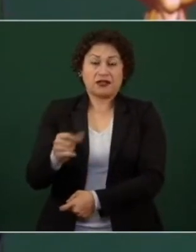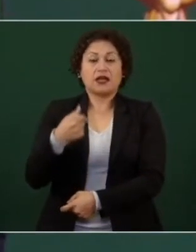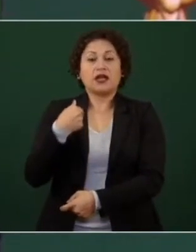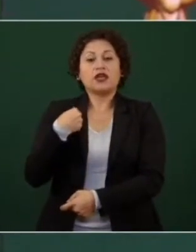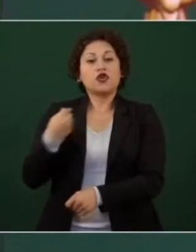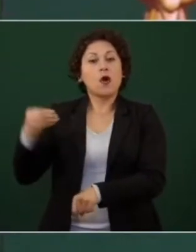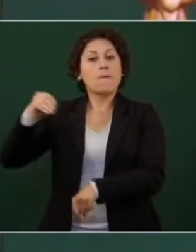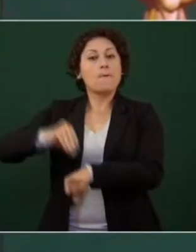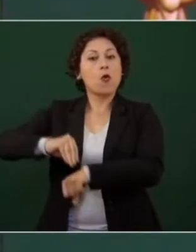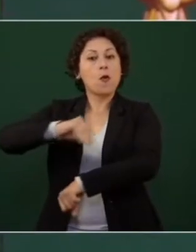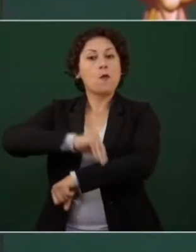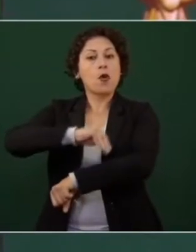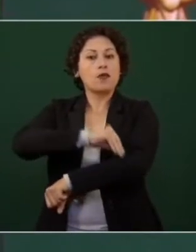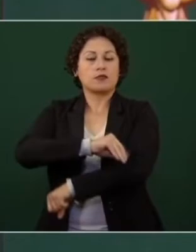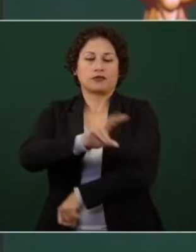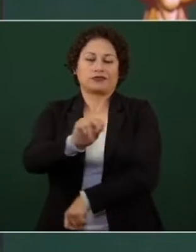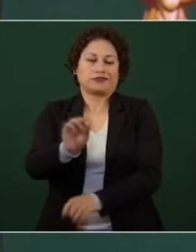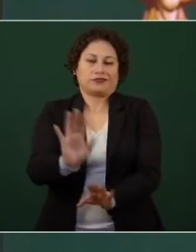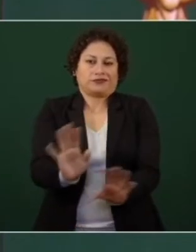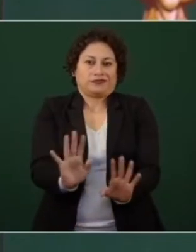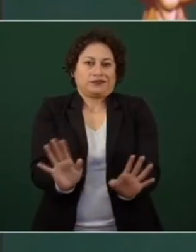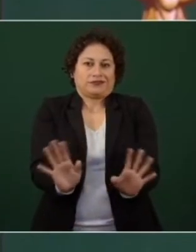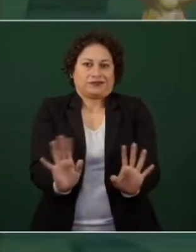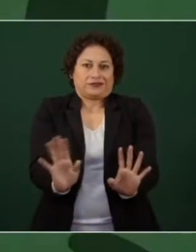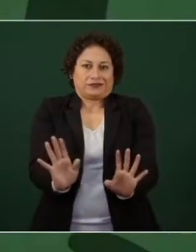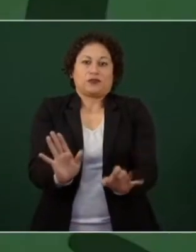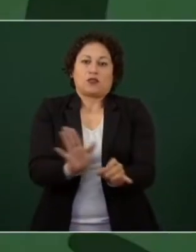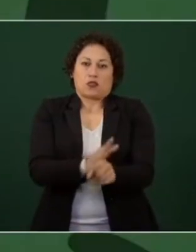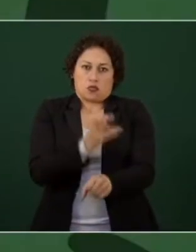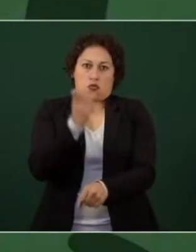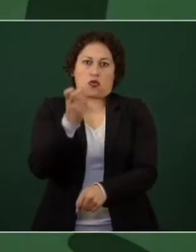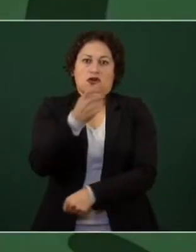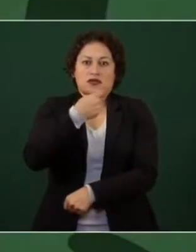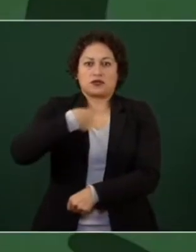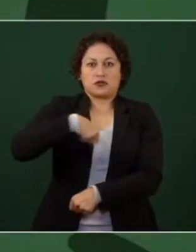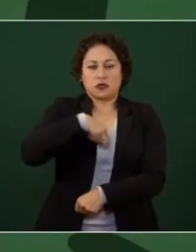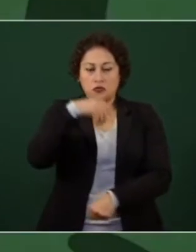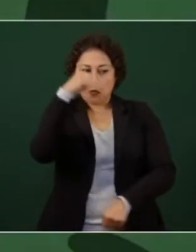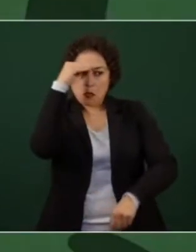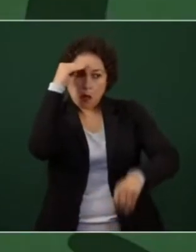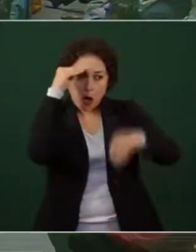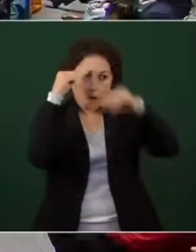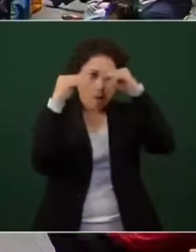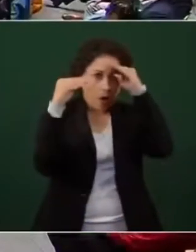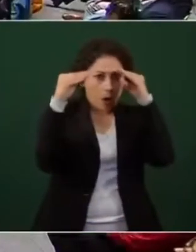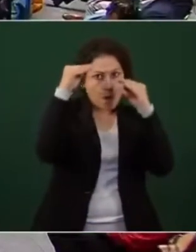entonces no descartamos ninguna hipótesis